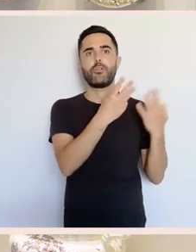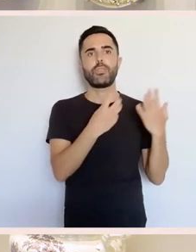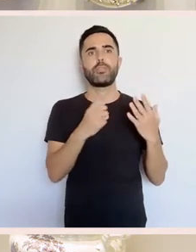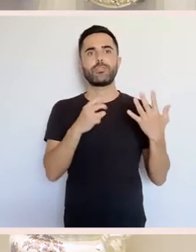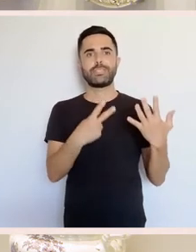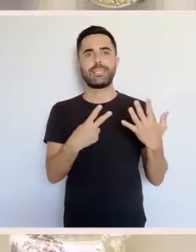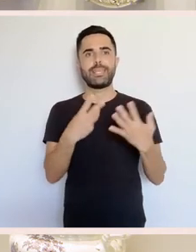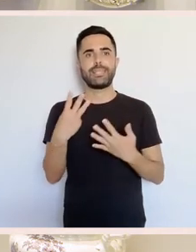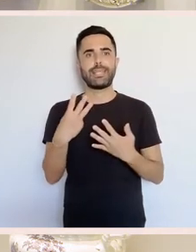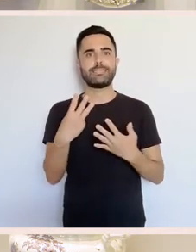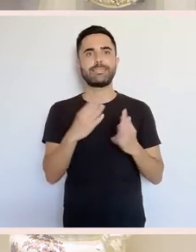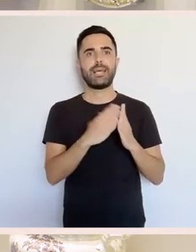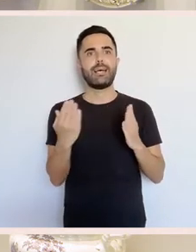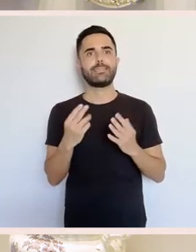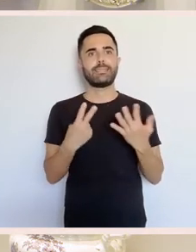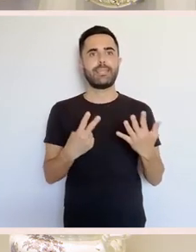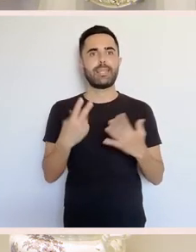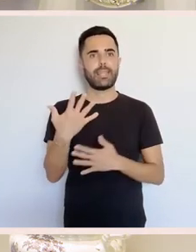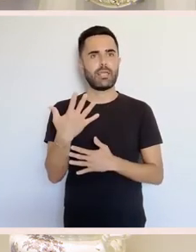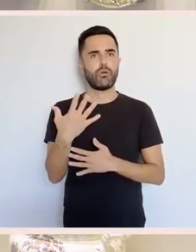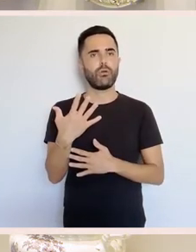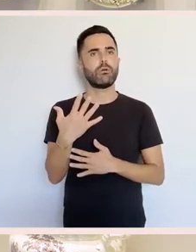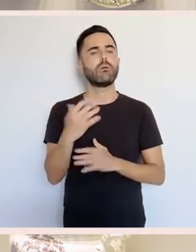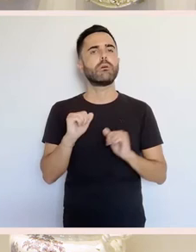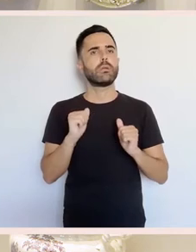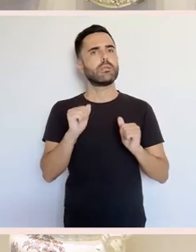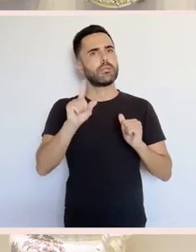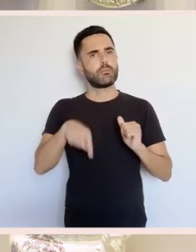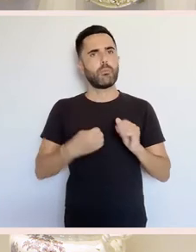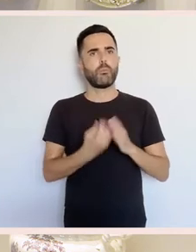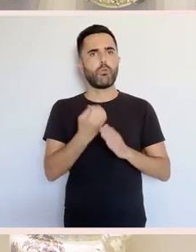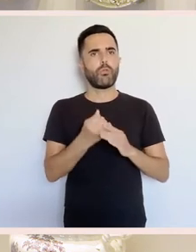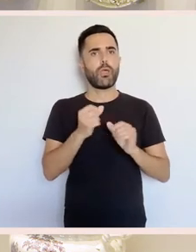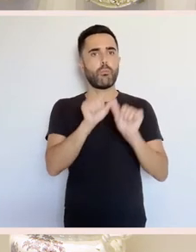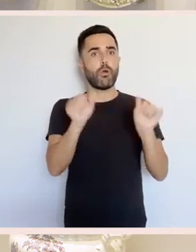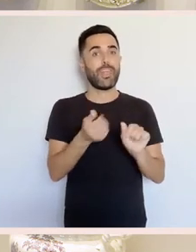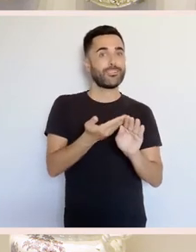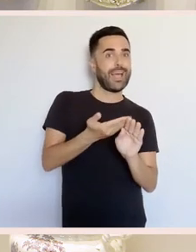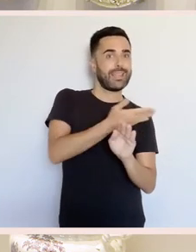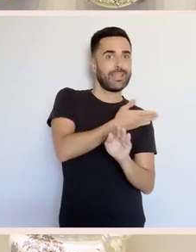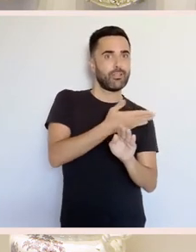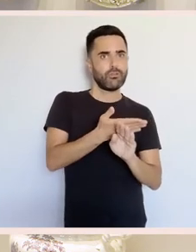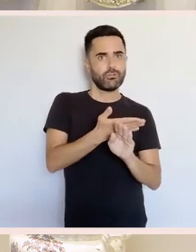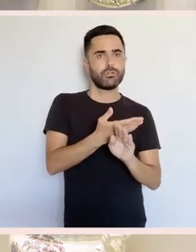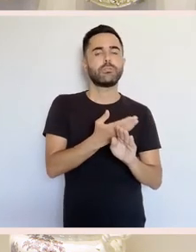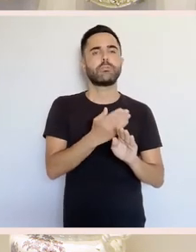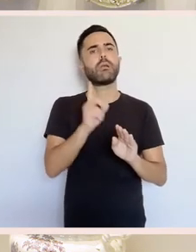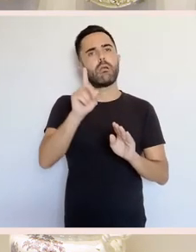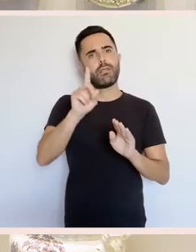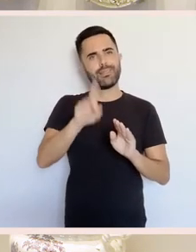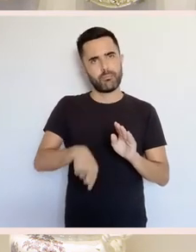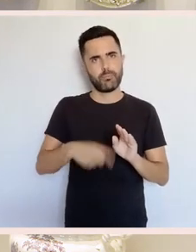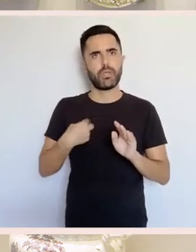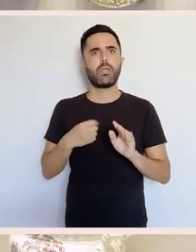e ademais tamén se venden produtos en esto, produtos das tres etapas que non se venderon anteriormente. Algo tamén moi